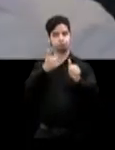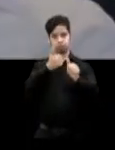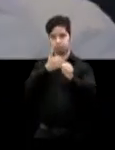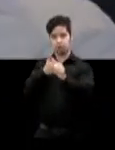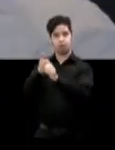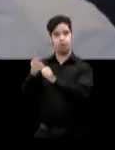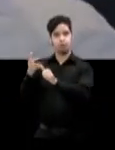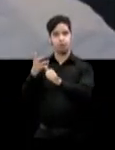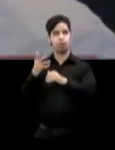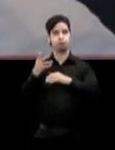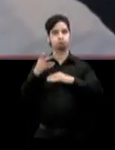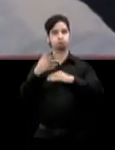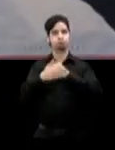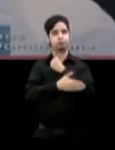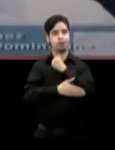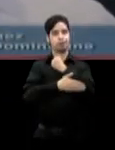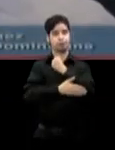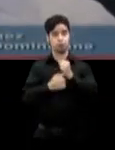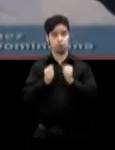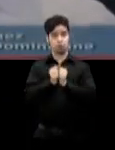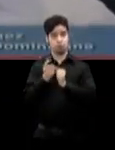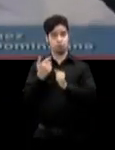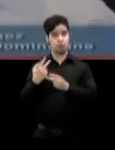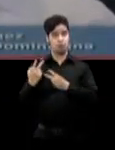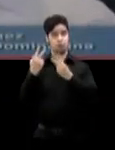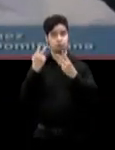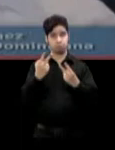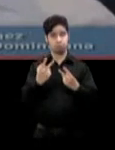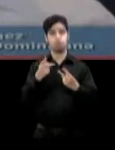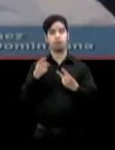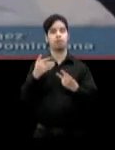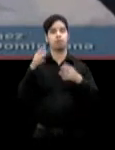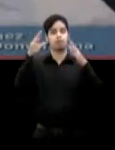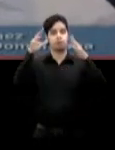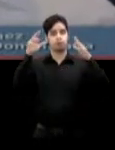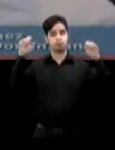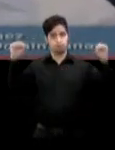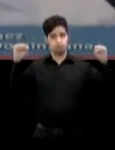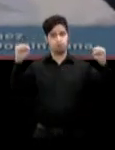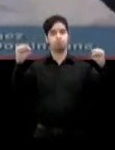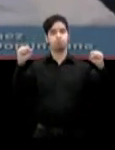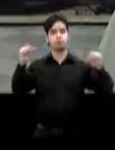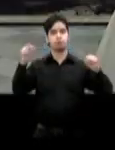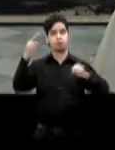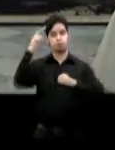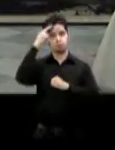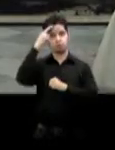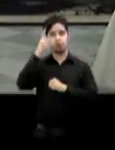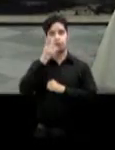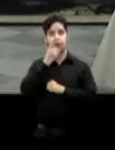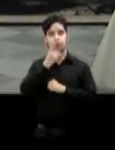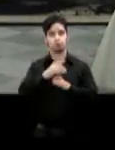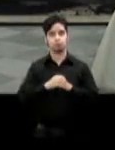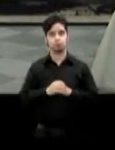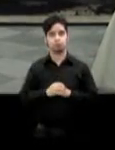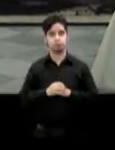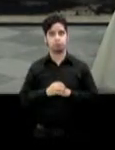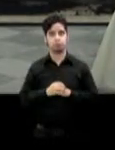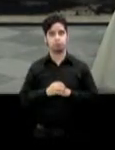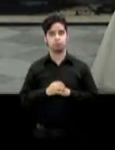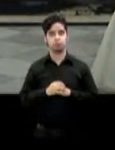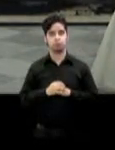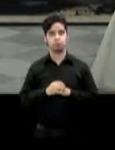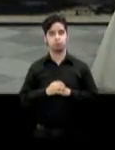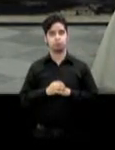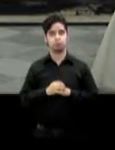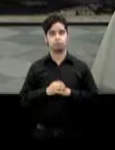Con la visita del presidente de la República Dominicana en Puerto Rico unos siete acuerdos se firmarán el día 13 de enero entre funcionarios de